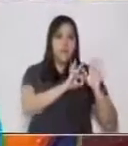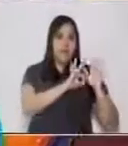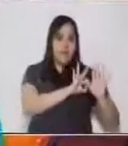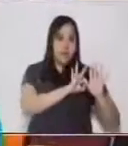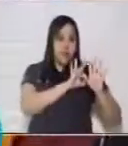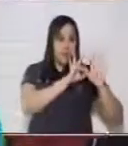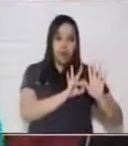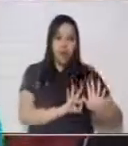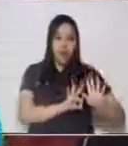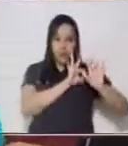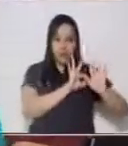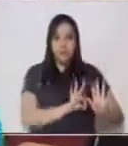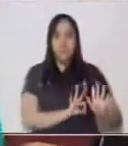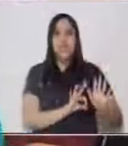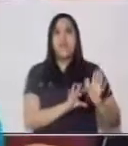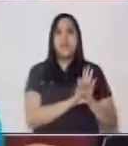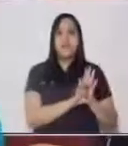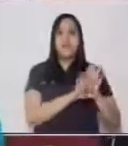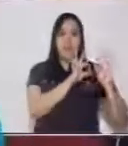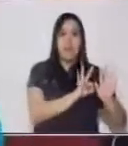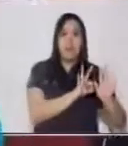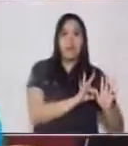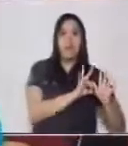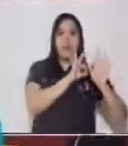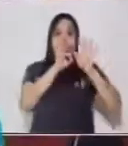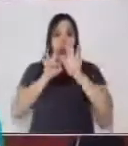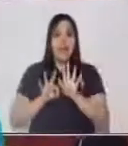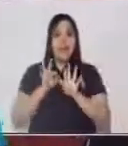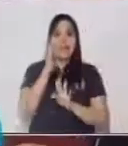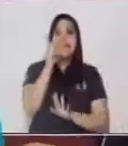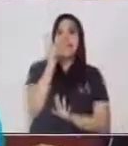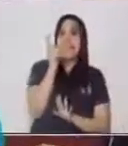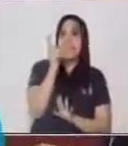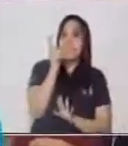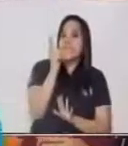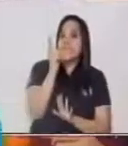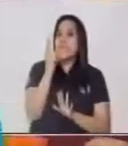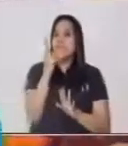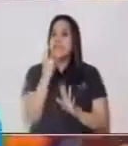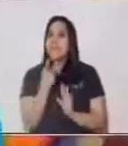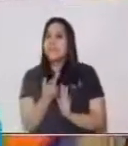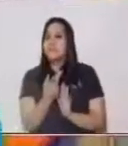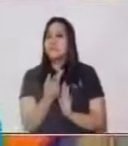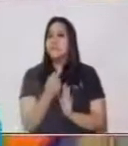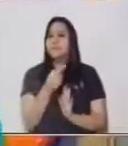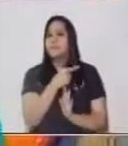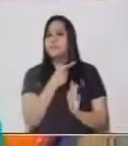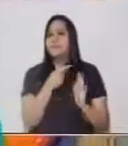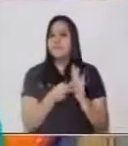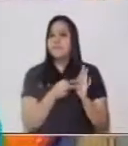el 8 en las decenas, ¿qué valor crees tú que podríamos obtener?